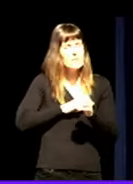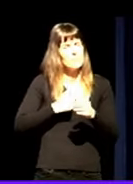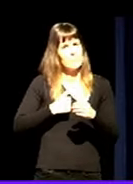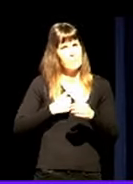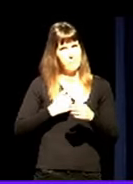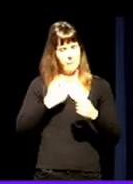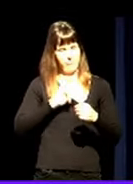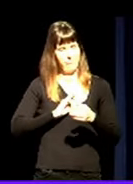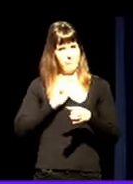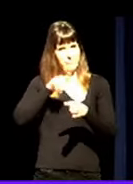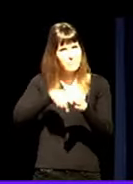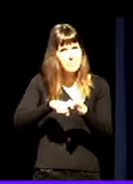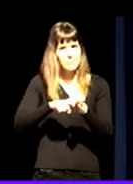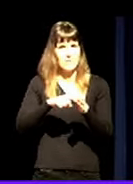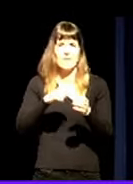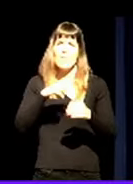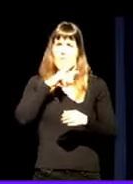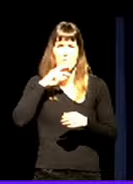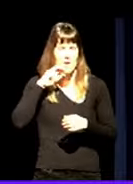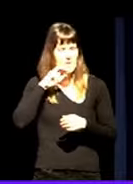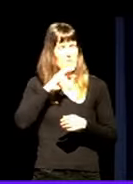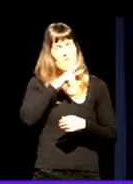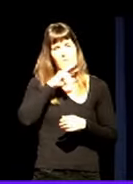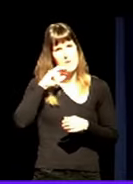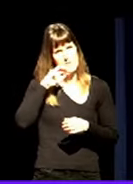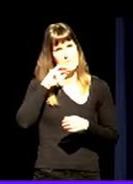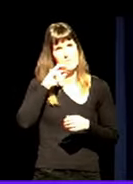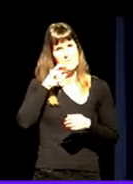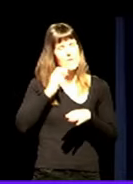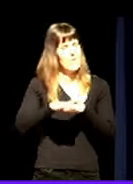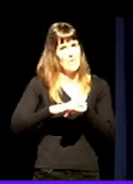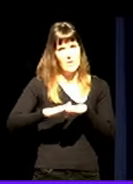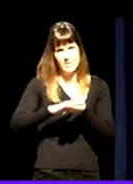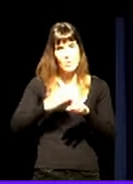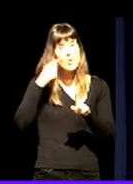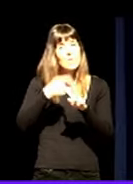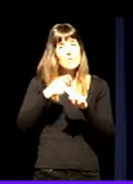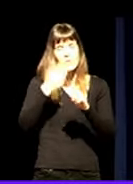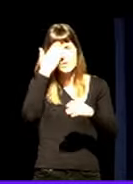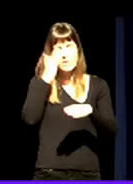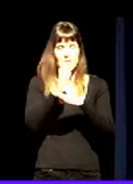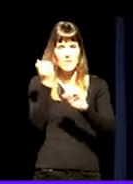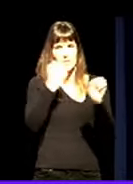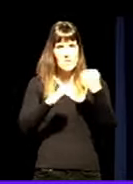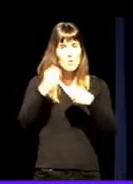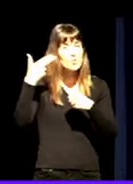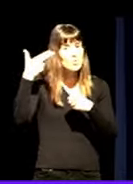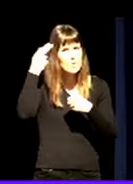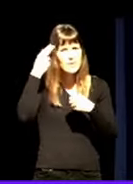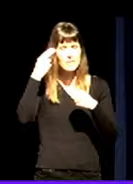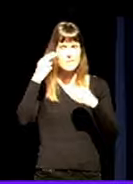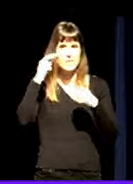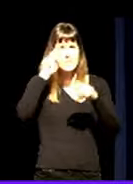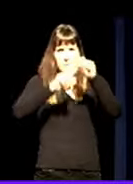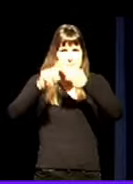izugarrezko bat bezala da. Izugarrezko bat bezala da gaiada, jokabide suizidearekin lotutako mamu guztiak